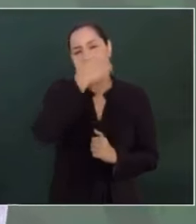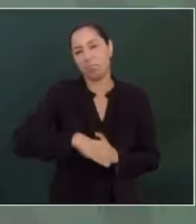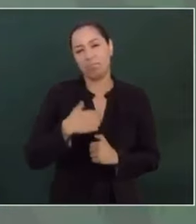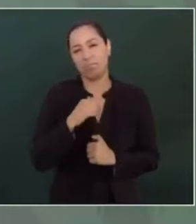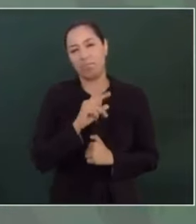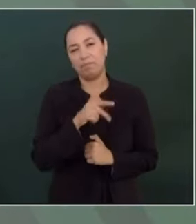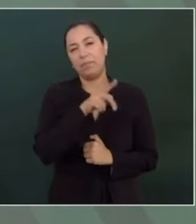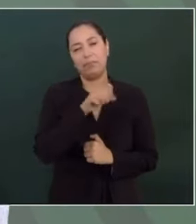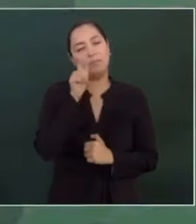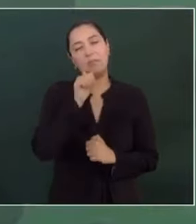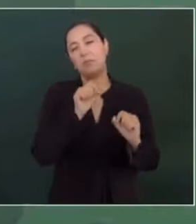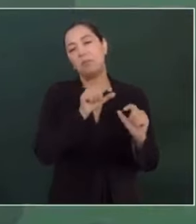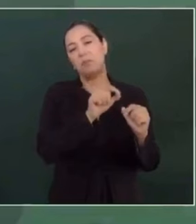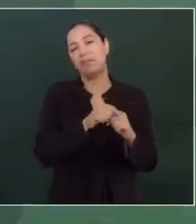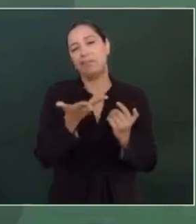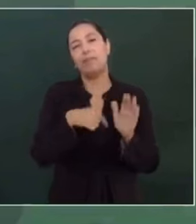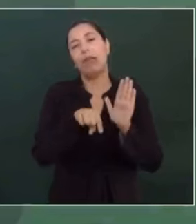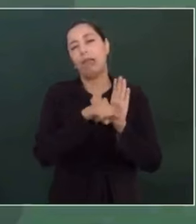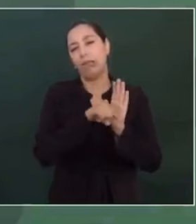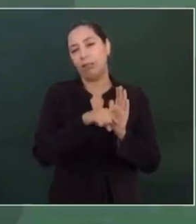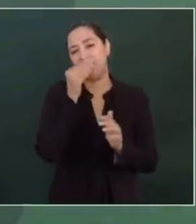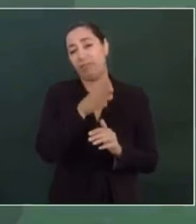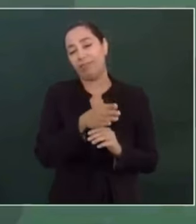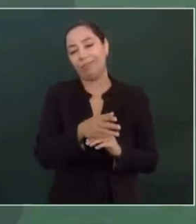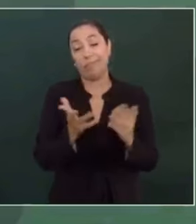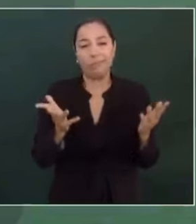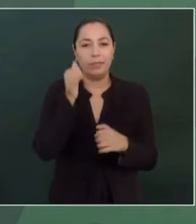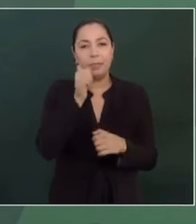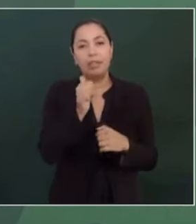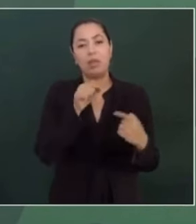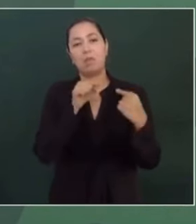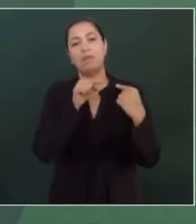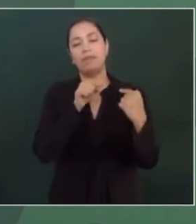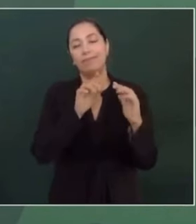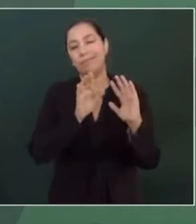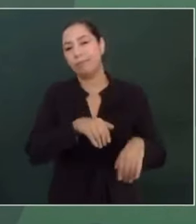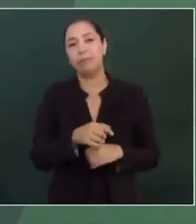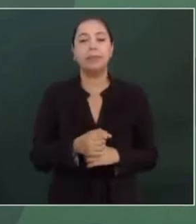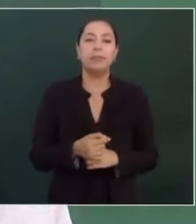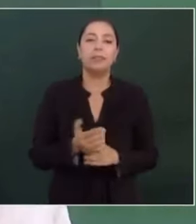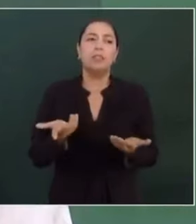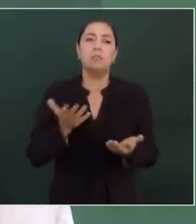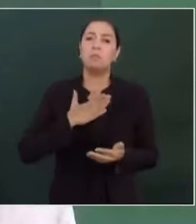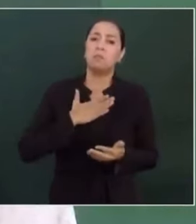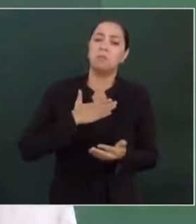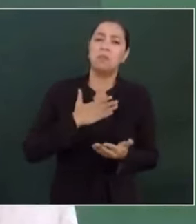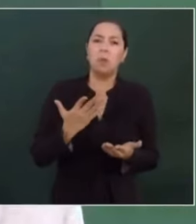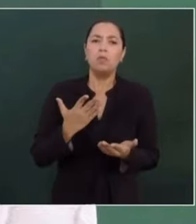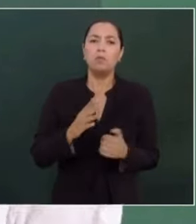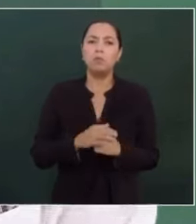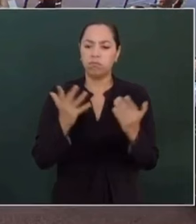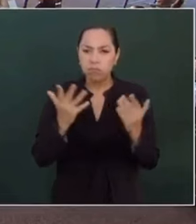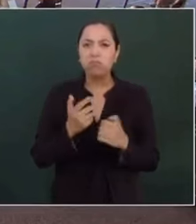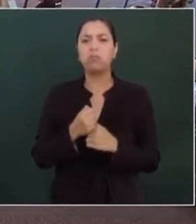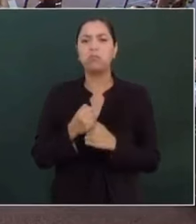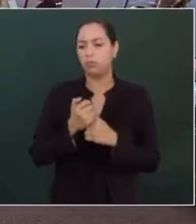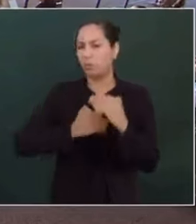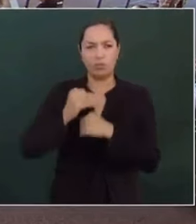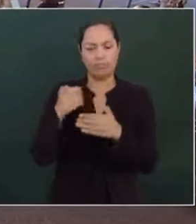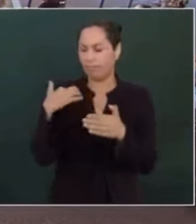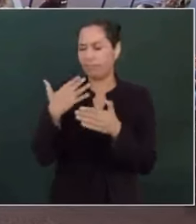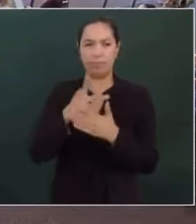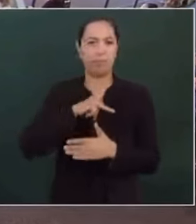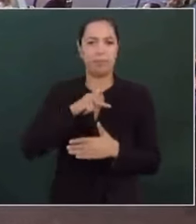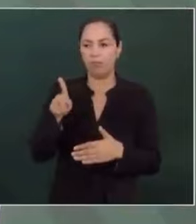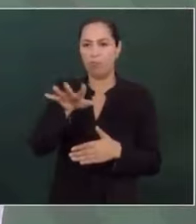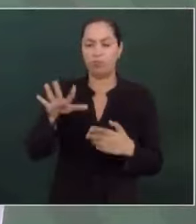además siempre actúan de mala fe, siempre cuestionan. Pero yo he procurado en toda mi vida pública